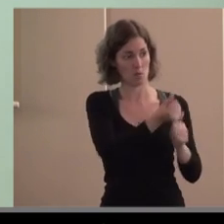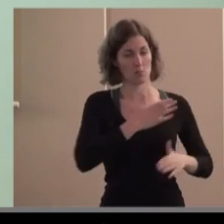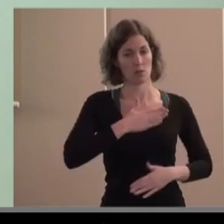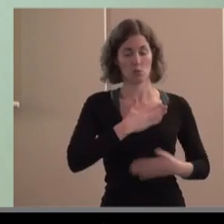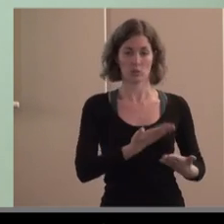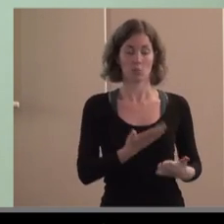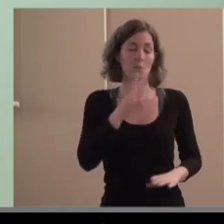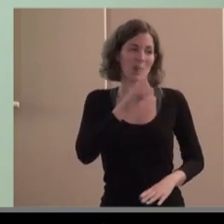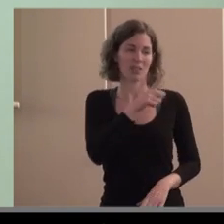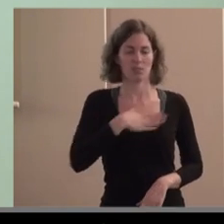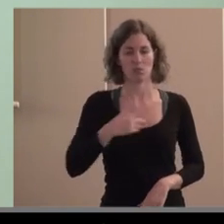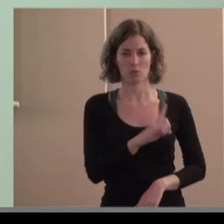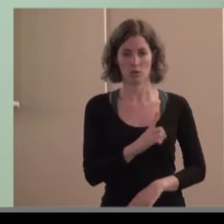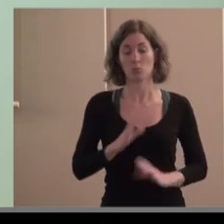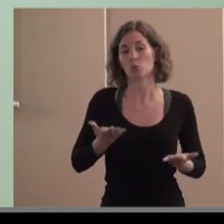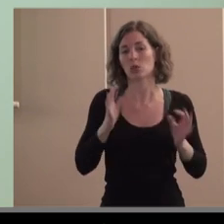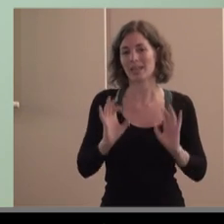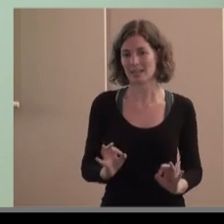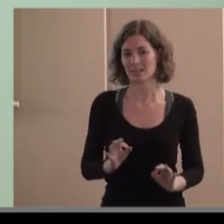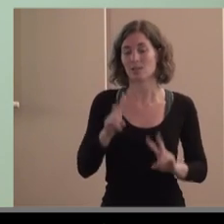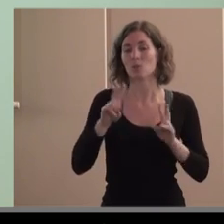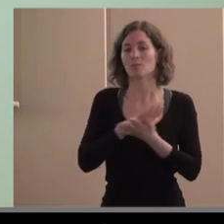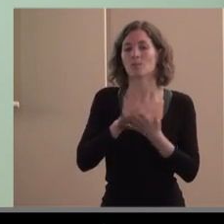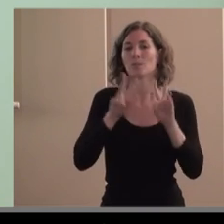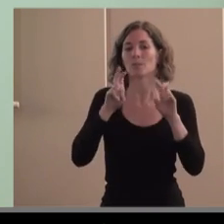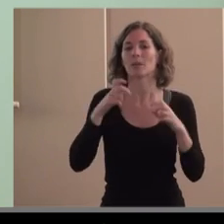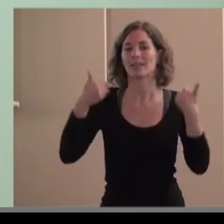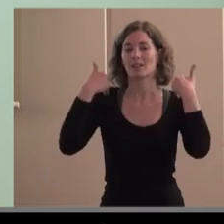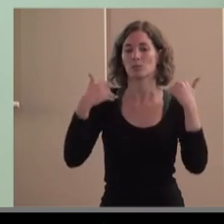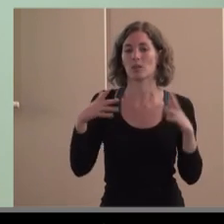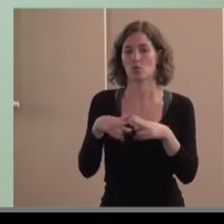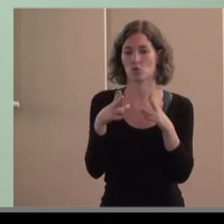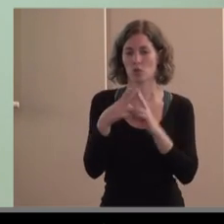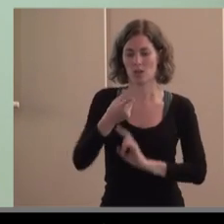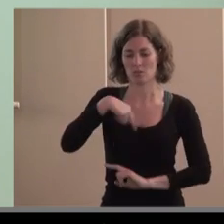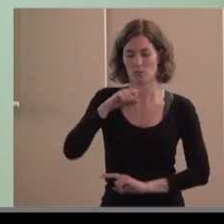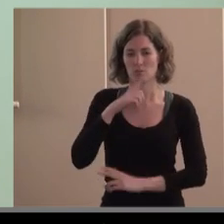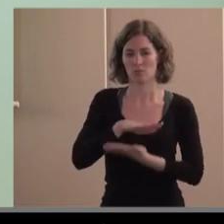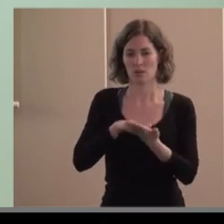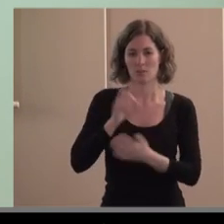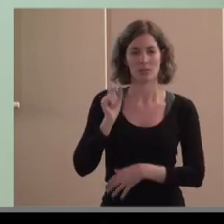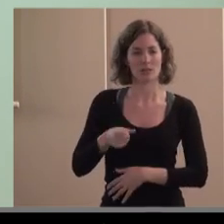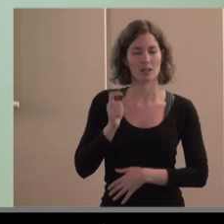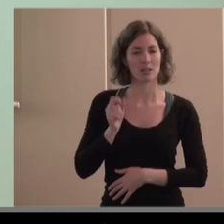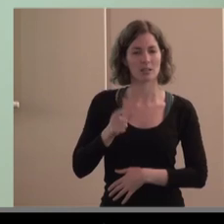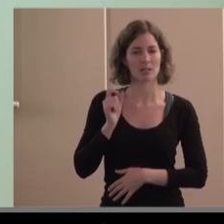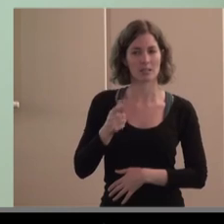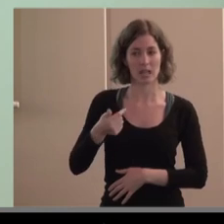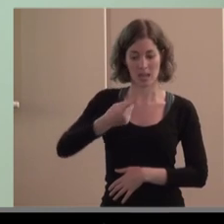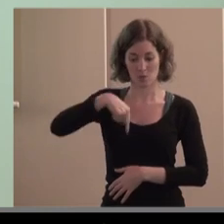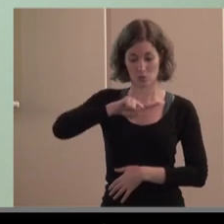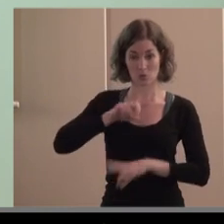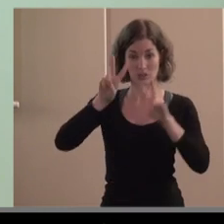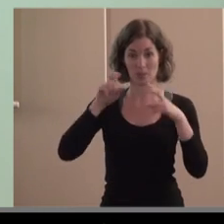efectivamente esto es lo que nos pasa cuando hablas de responsabilidad social ¿por qué decimos muchísimas veces? porque nosotros tenemos el ADN de la